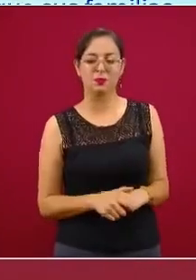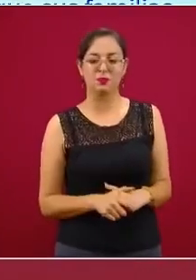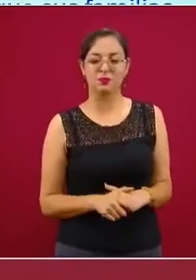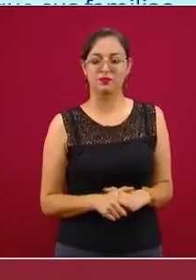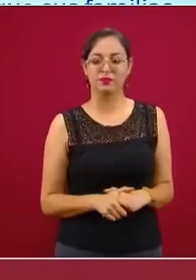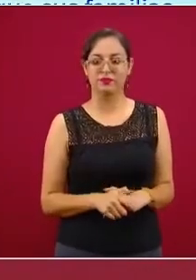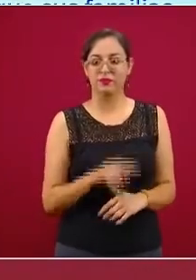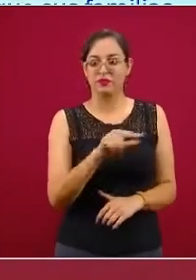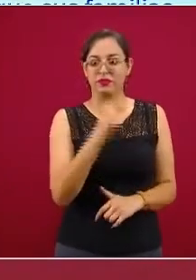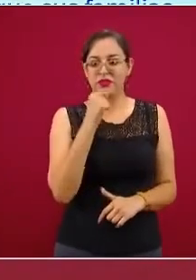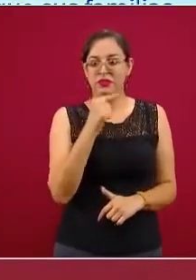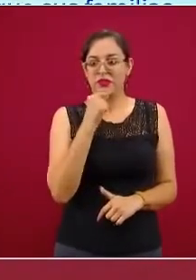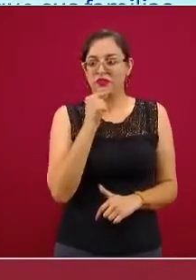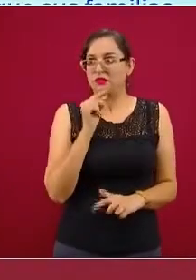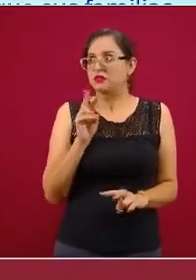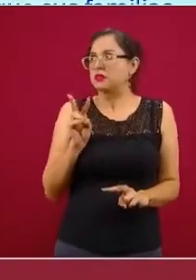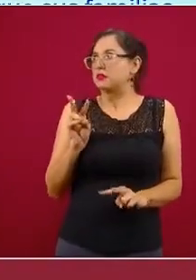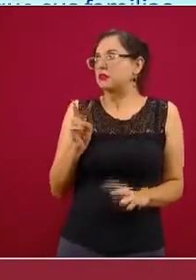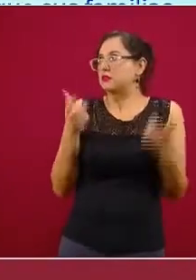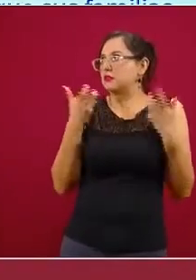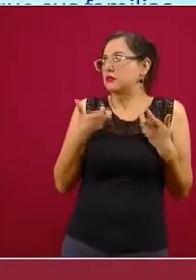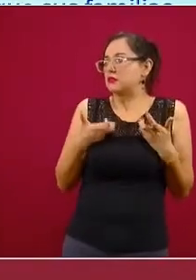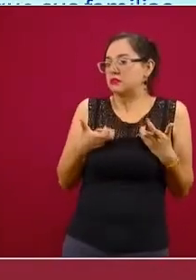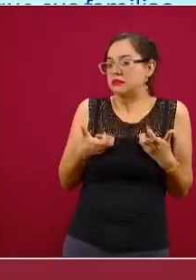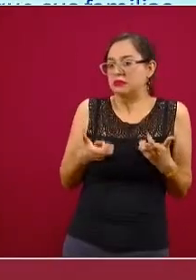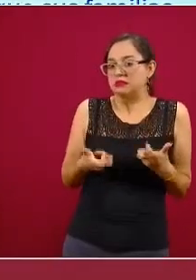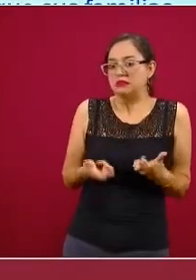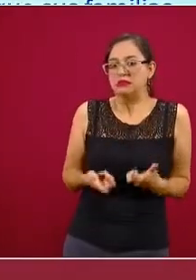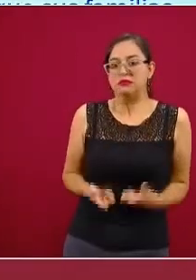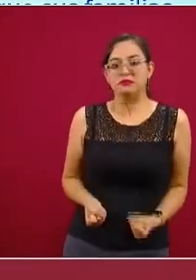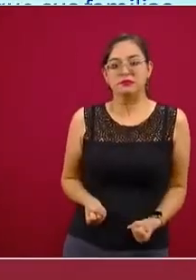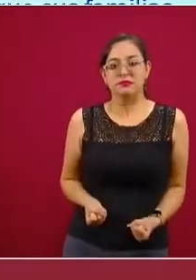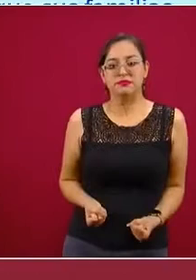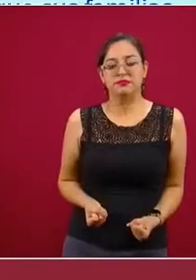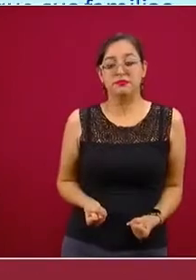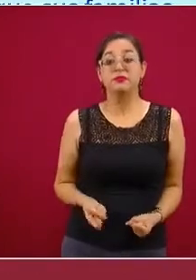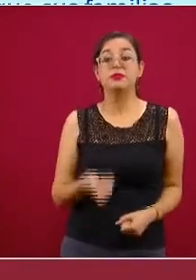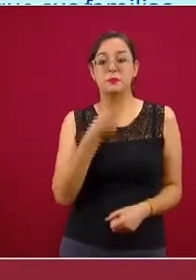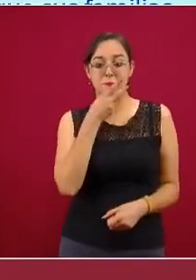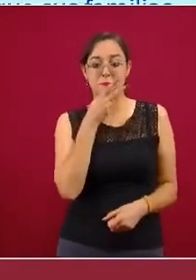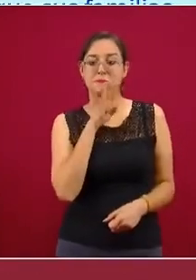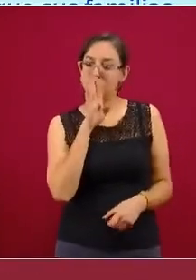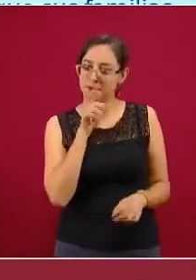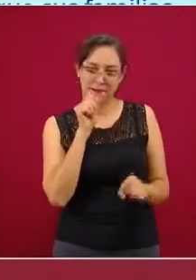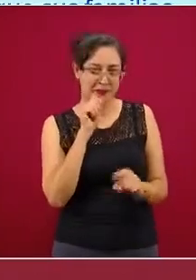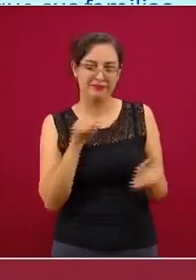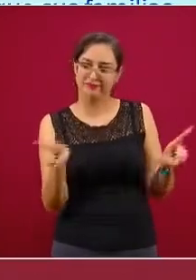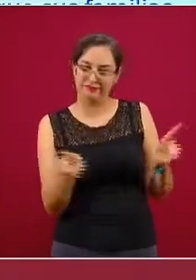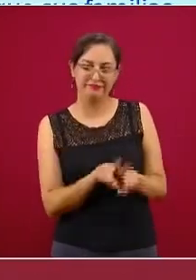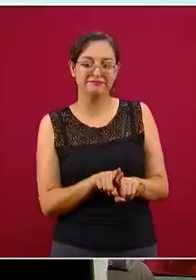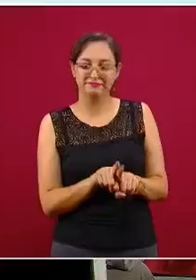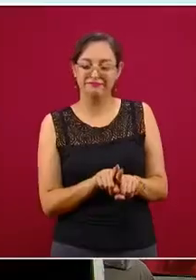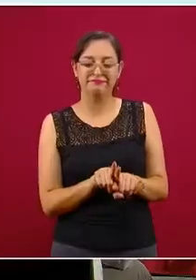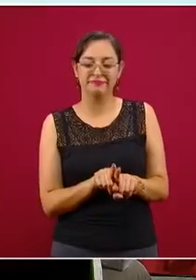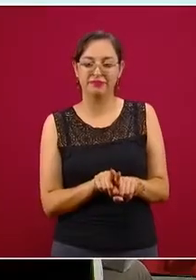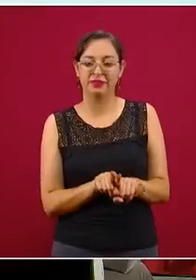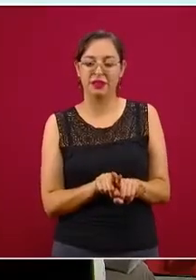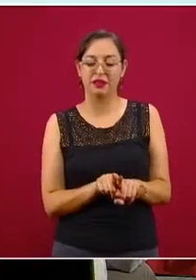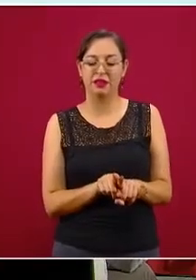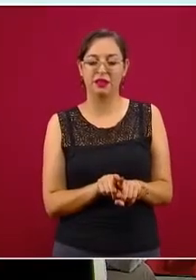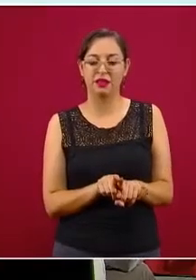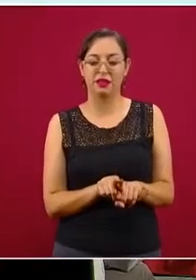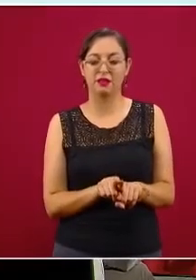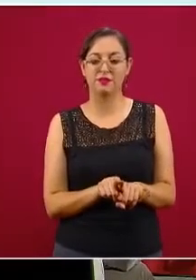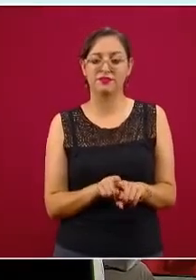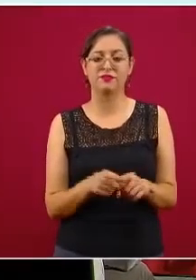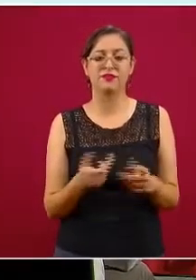pues genera en el niño muchísimo miedo y en los papás. Entonces, algo que sí